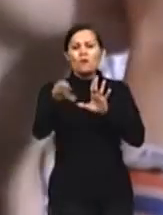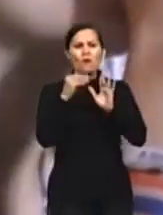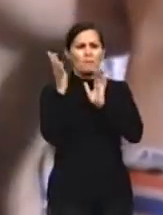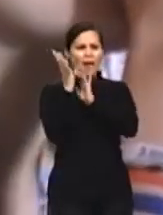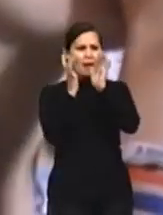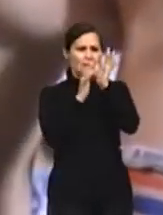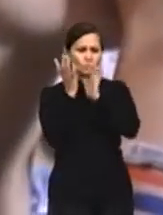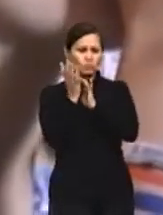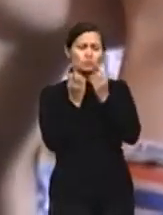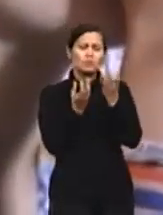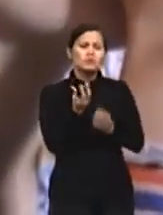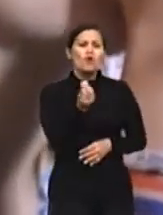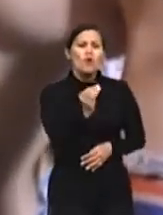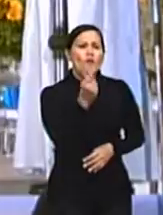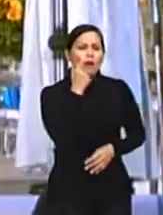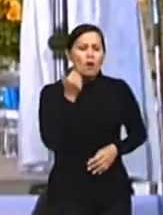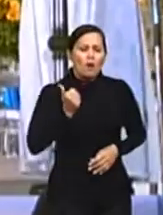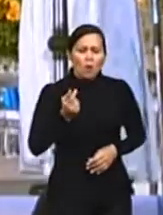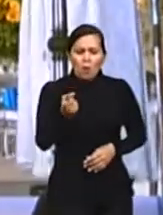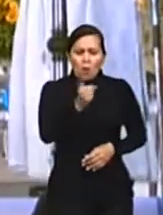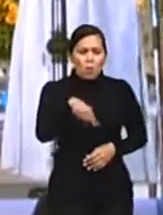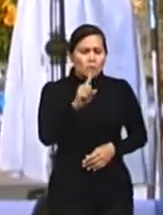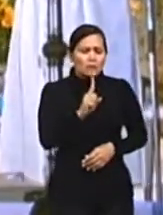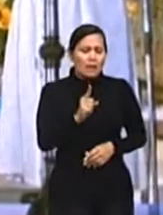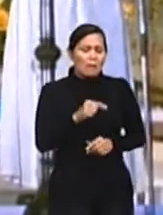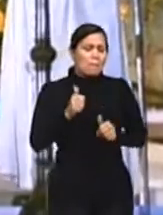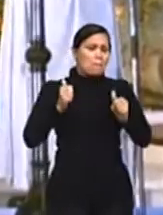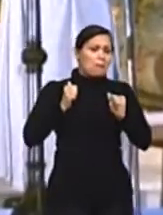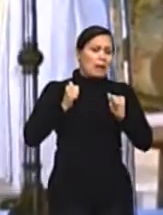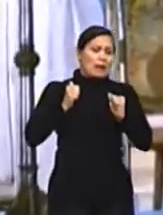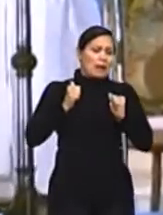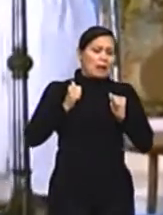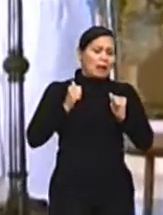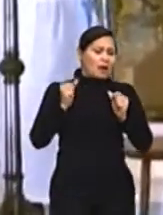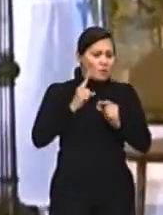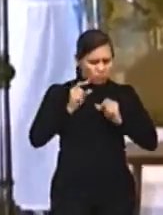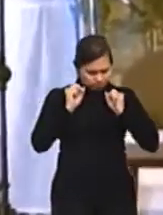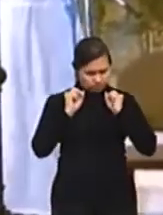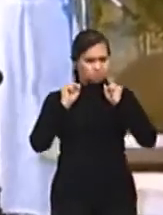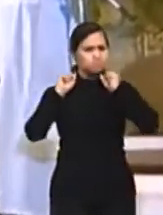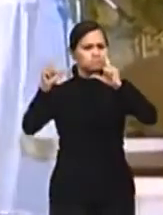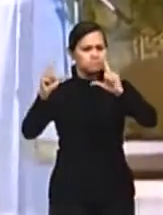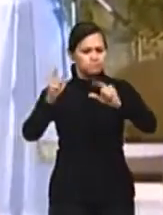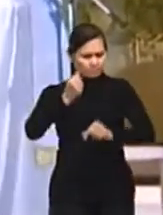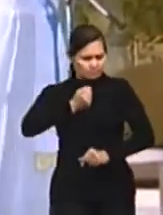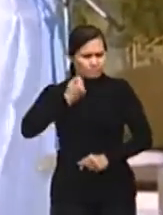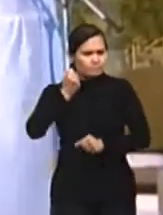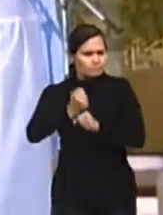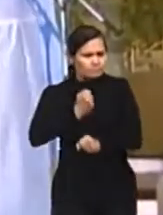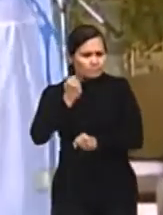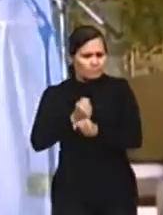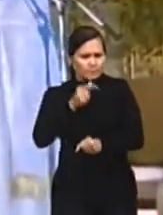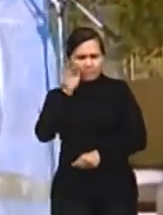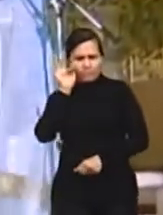Chicos y chicas, por favor, no se metan en la cola de la historia. Sean protagonistas. Jueguen para